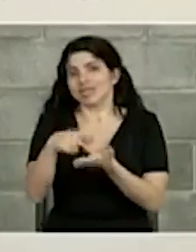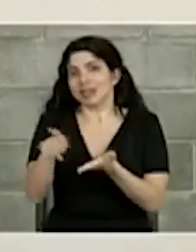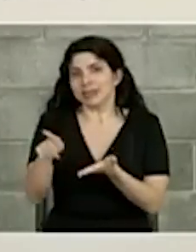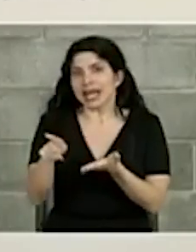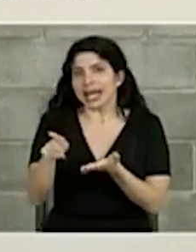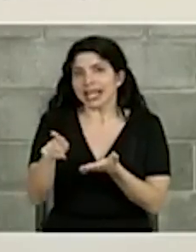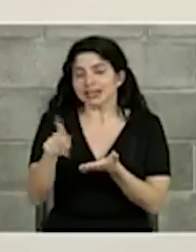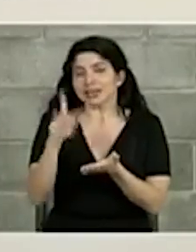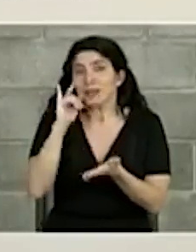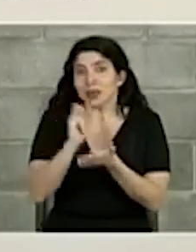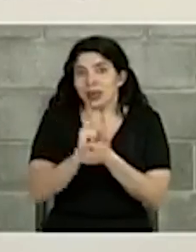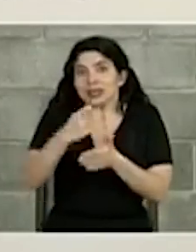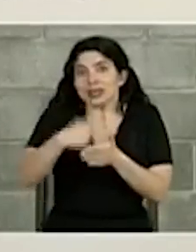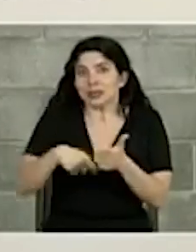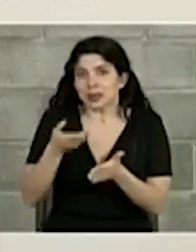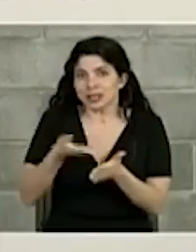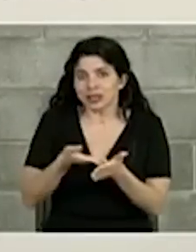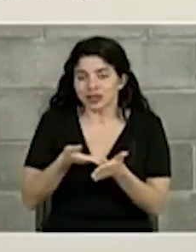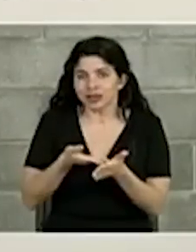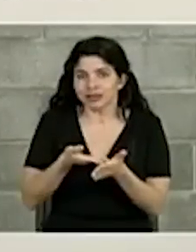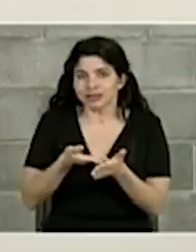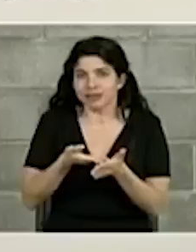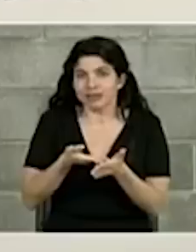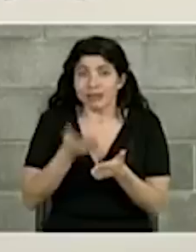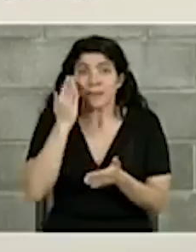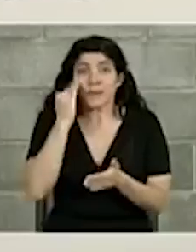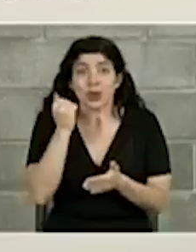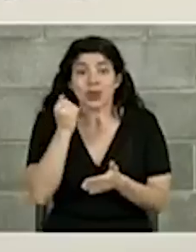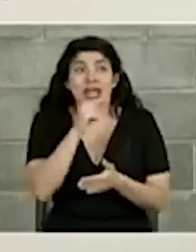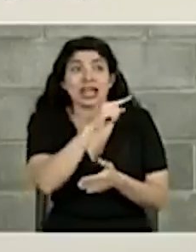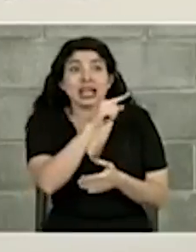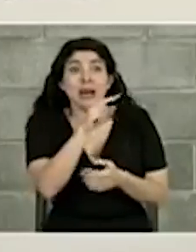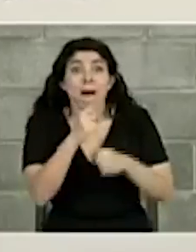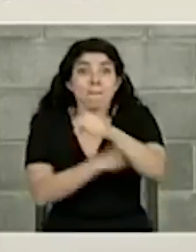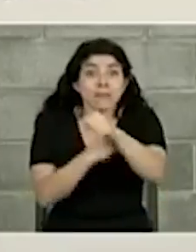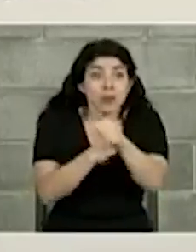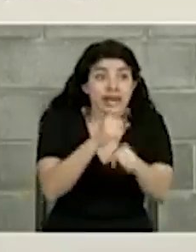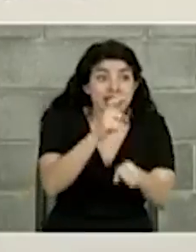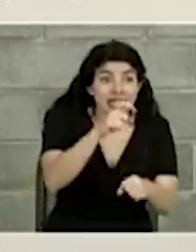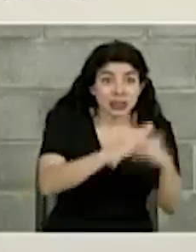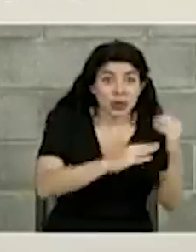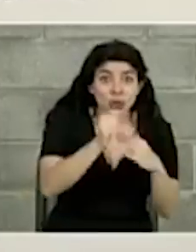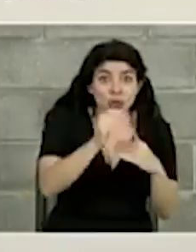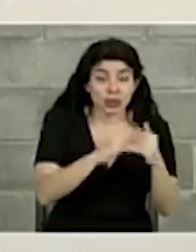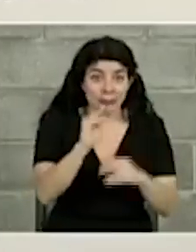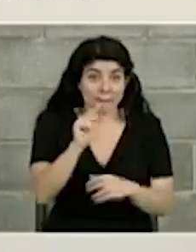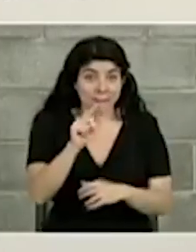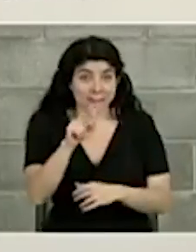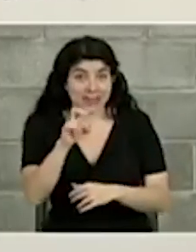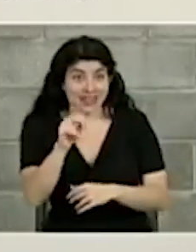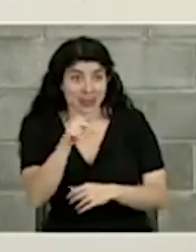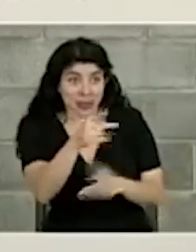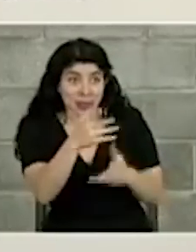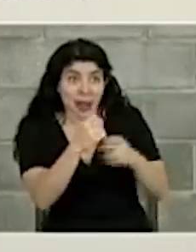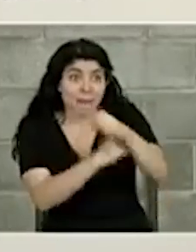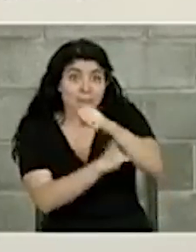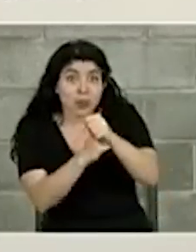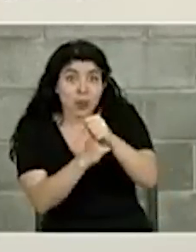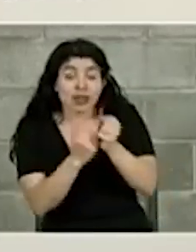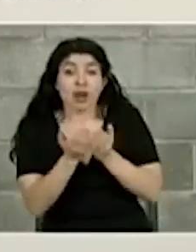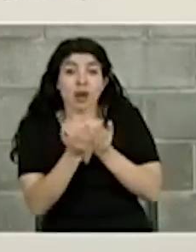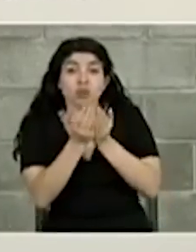a eso referimos con impuestos porque para esos puentes do Melvin para los